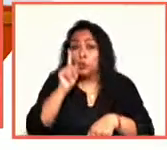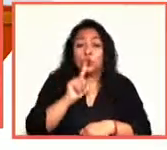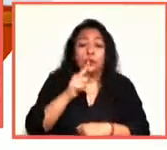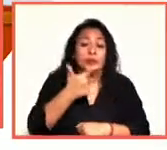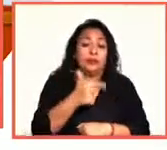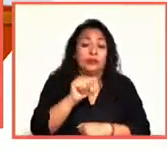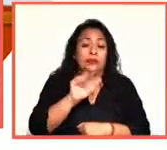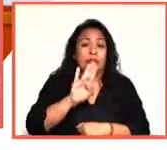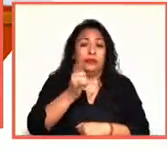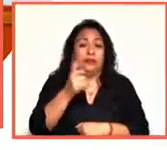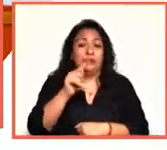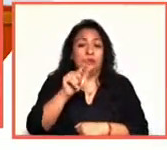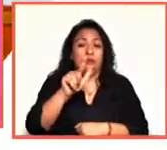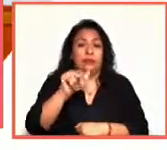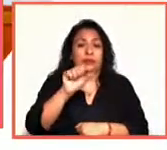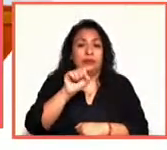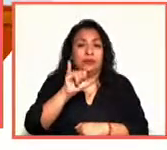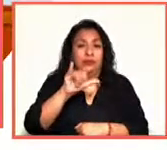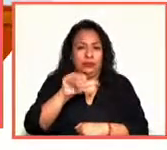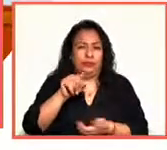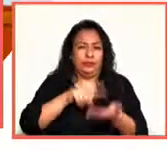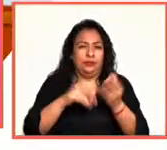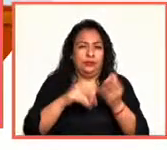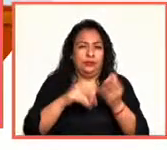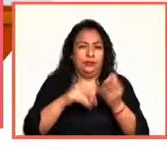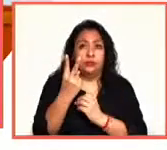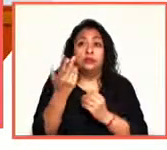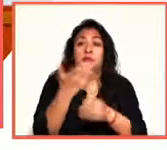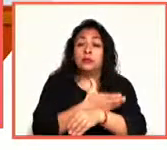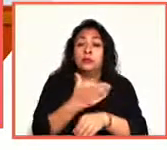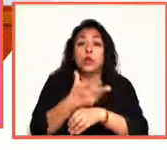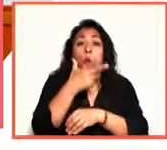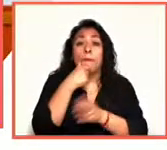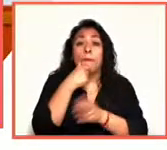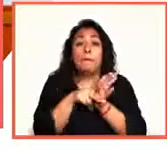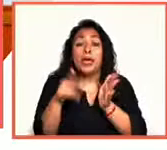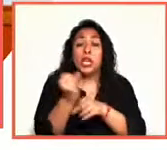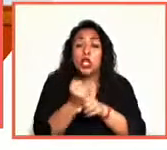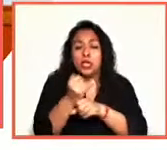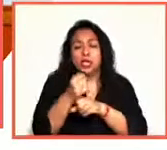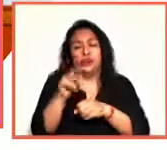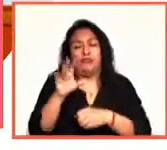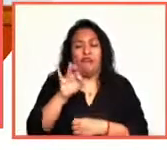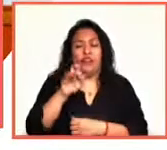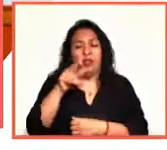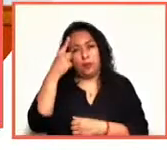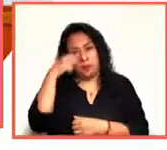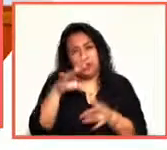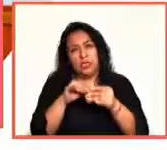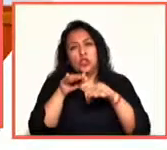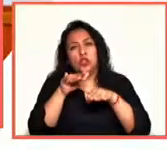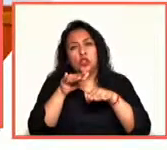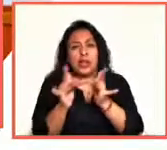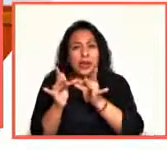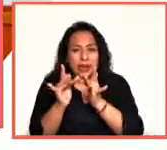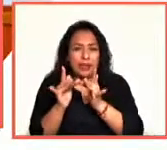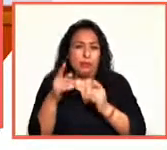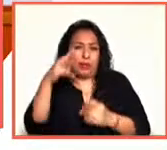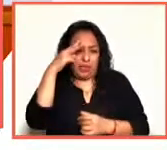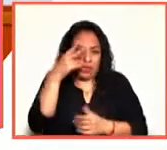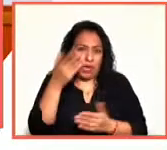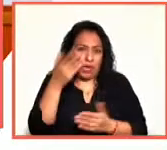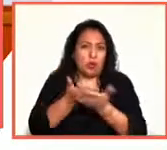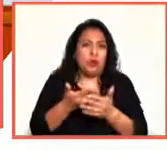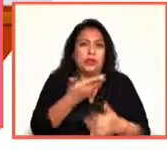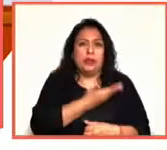en debate estará acompañada por el periodista Federico Arreola para hablar sobre la red social mexicana que propone el presidente de México en